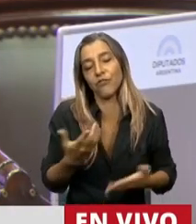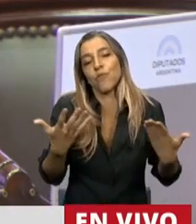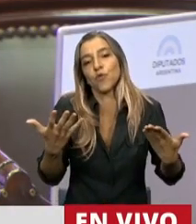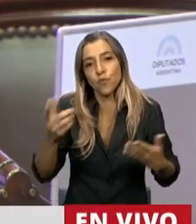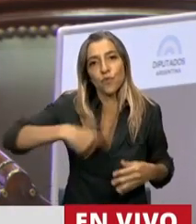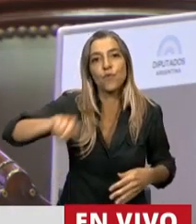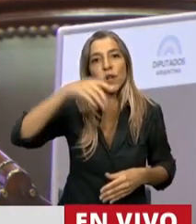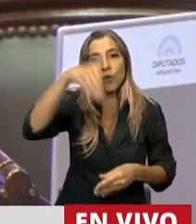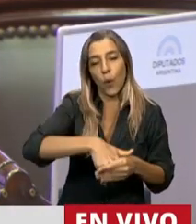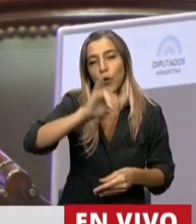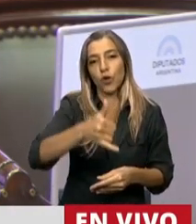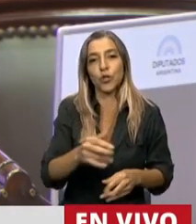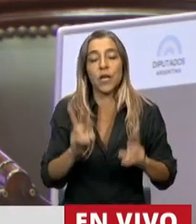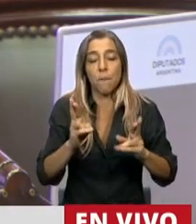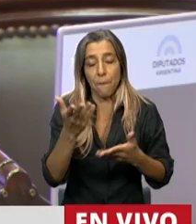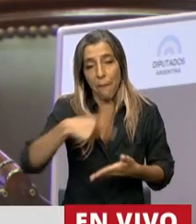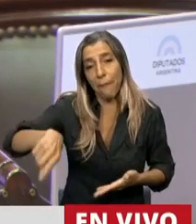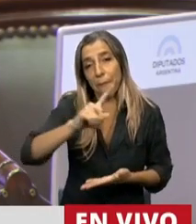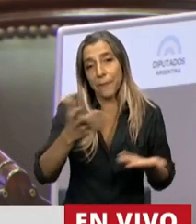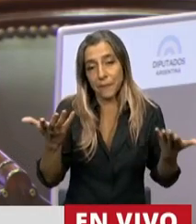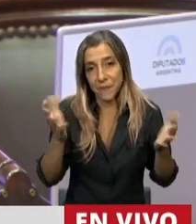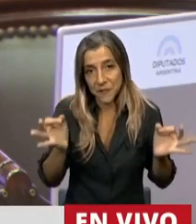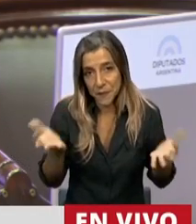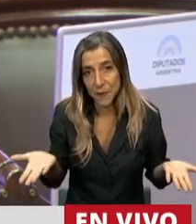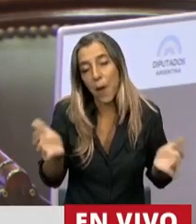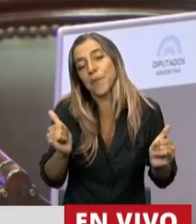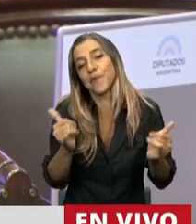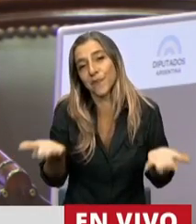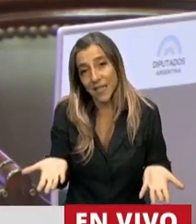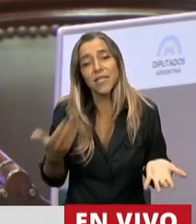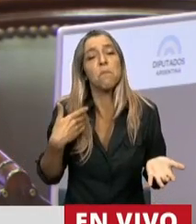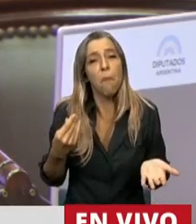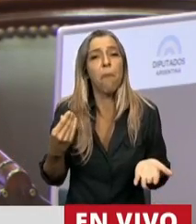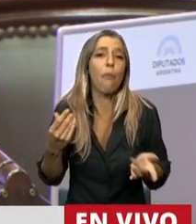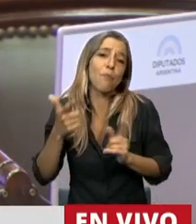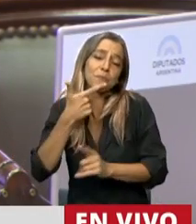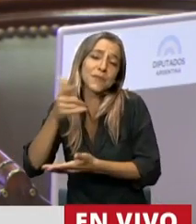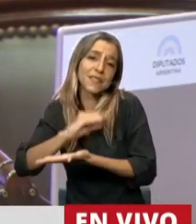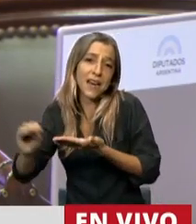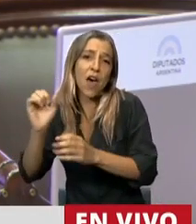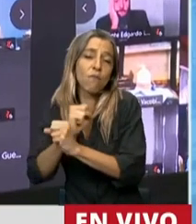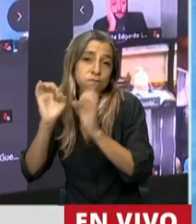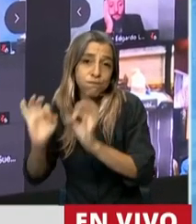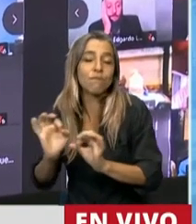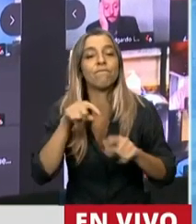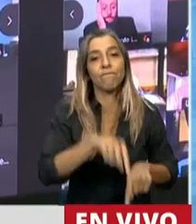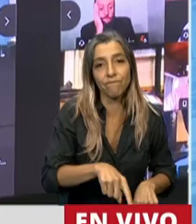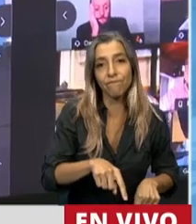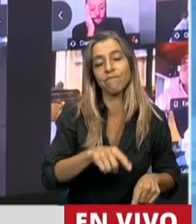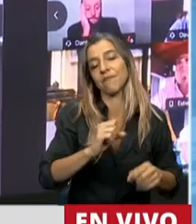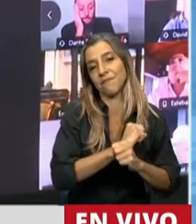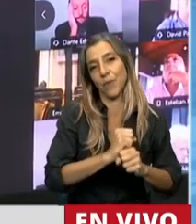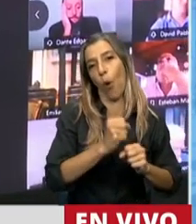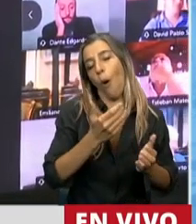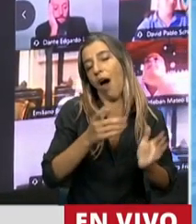voto afirmativo al presente, al despacho traído por el Senado para sanción definitiva en esta